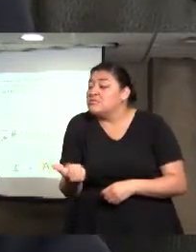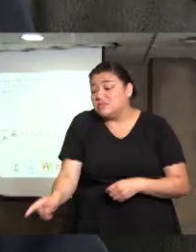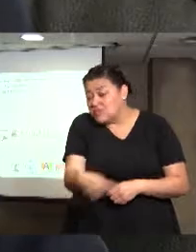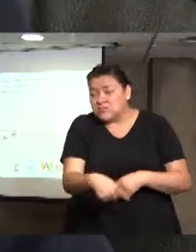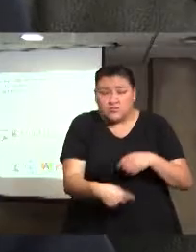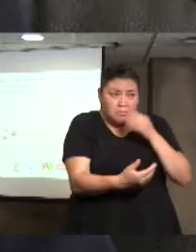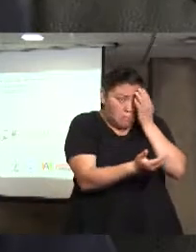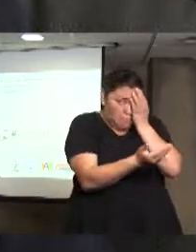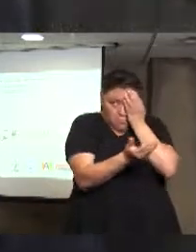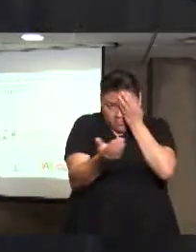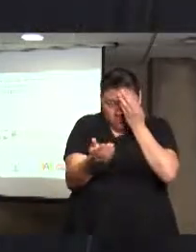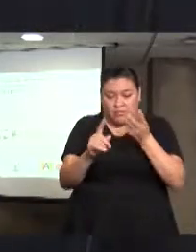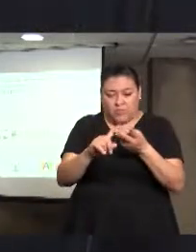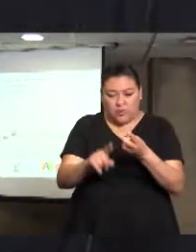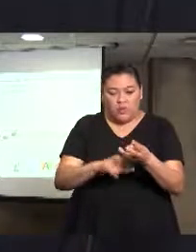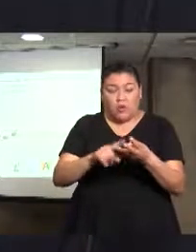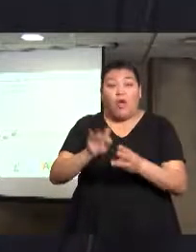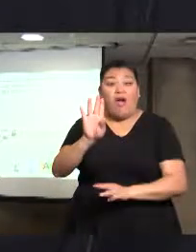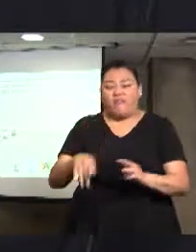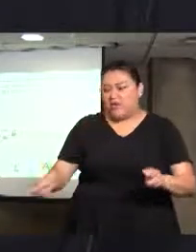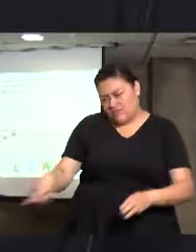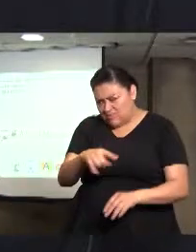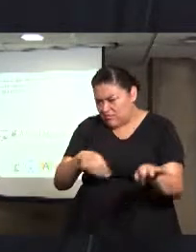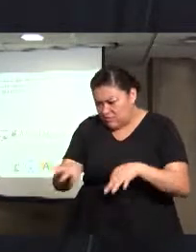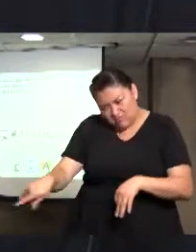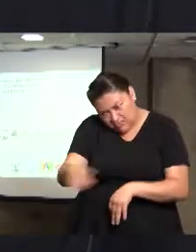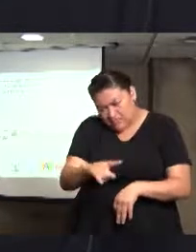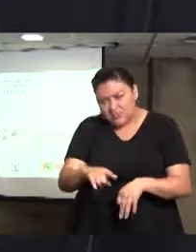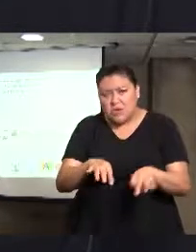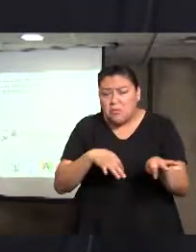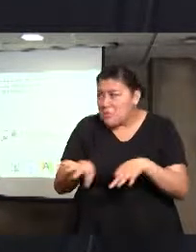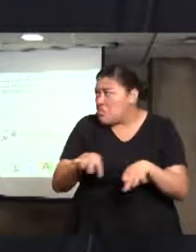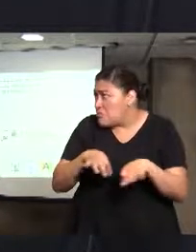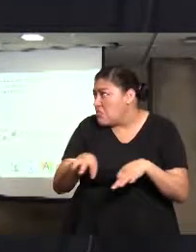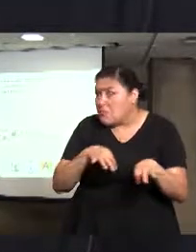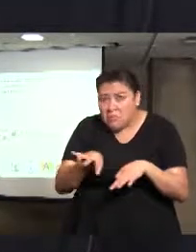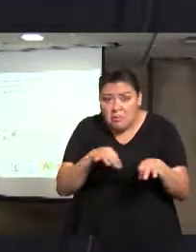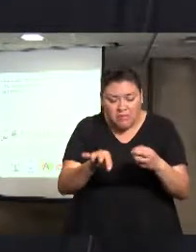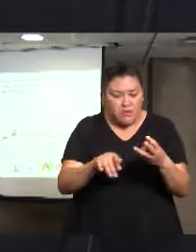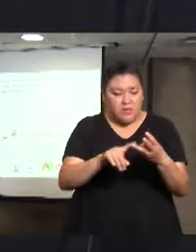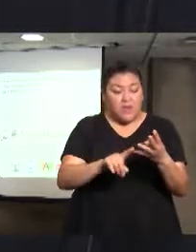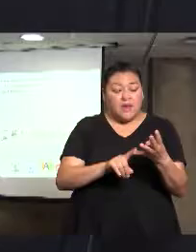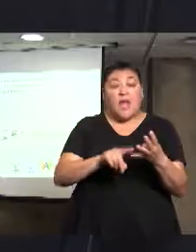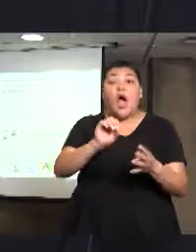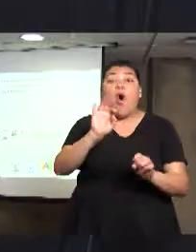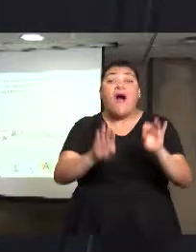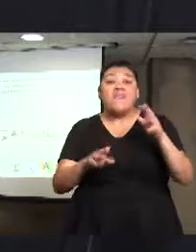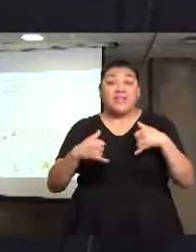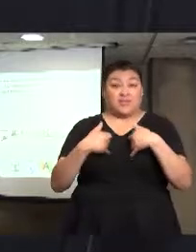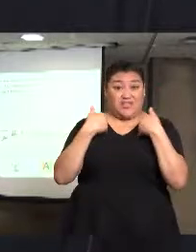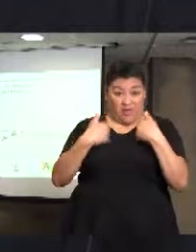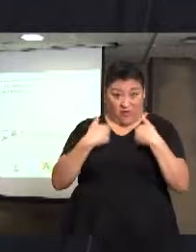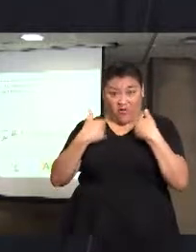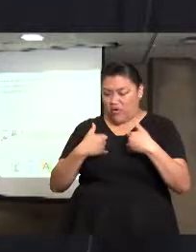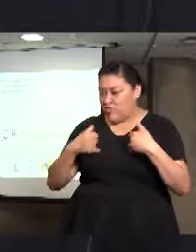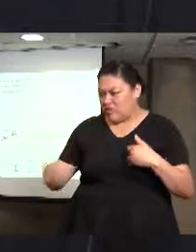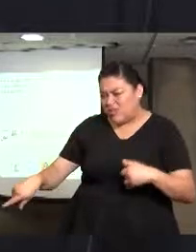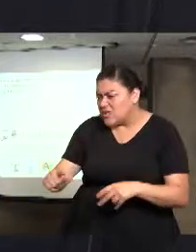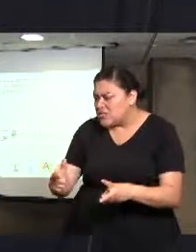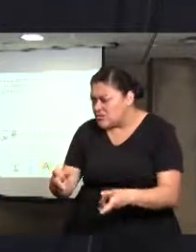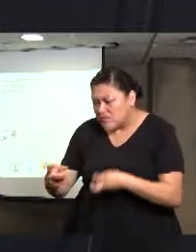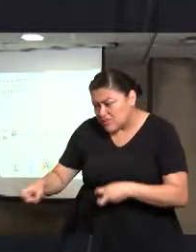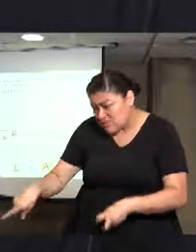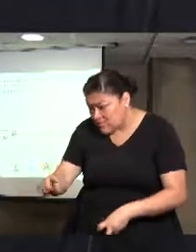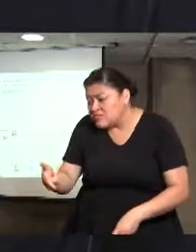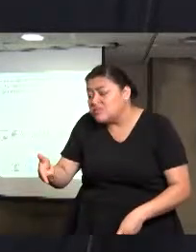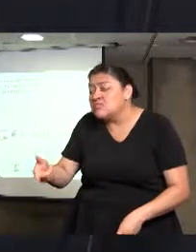forzados, o inclusive, la utilización de menores de edad, para la comisión de delitos, que también es una de las formas de explotación, muy